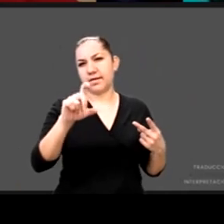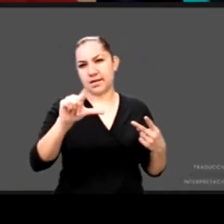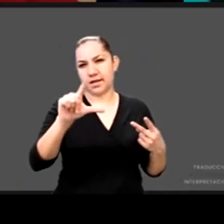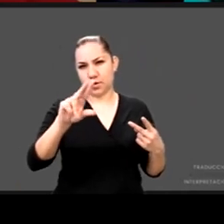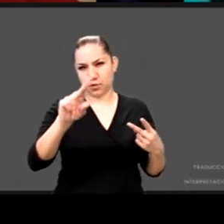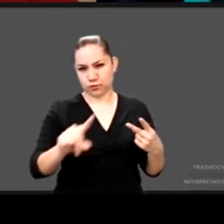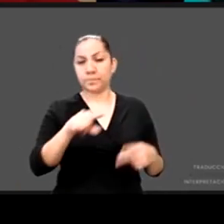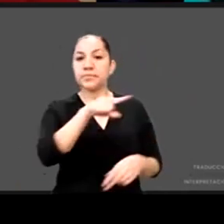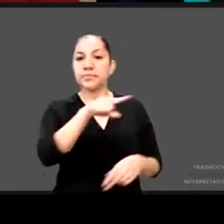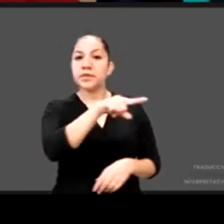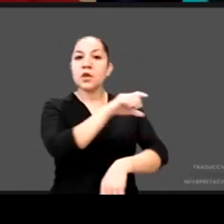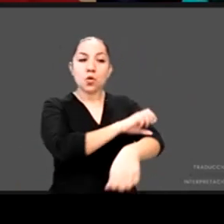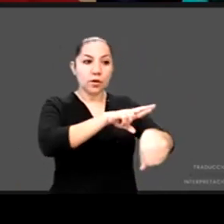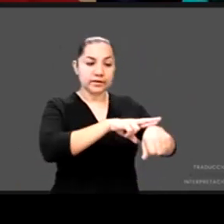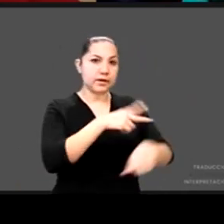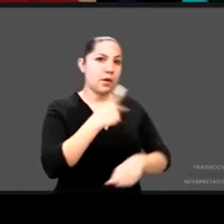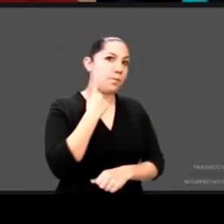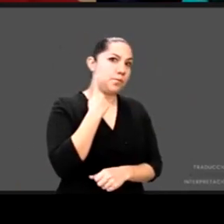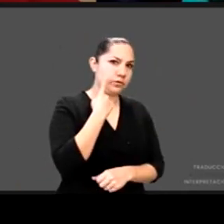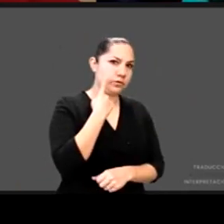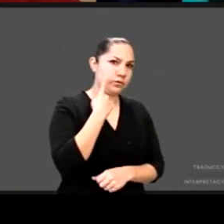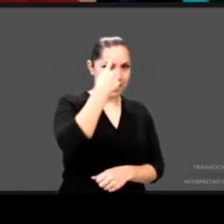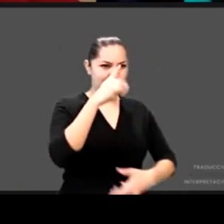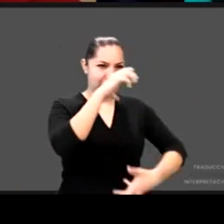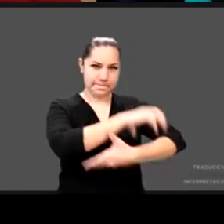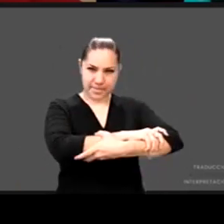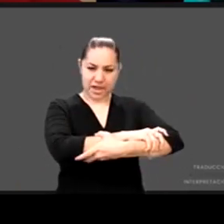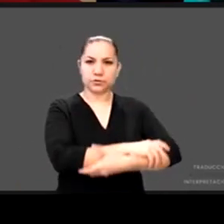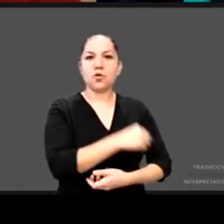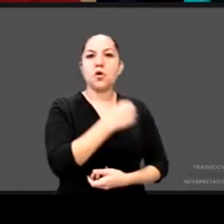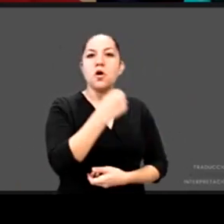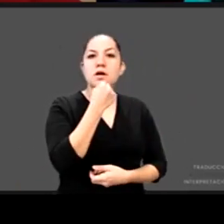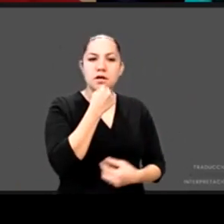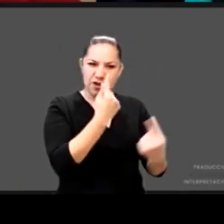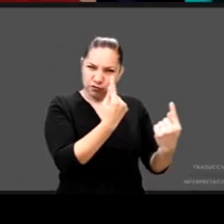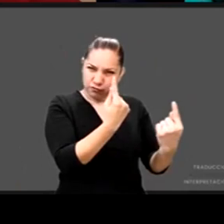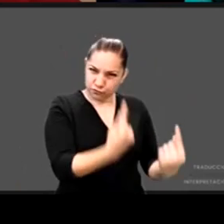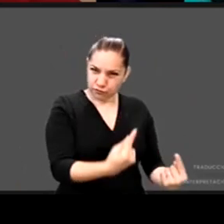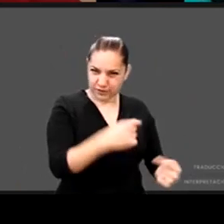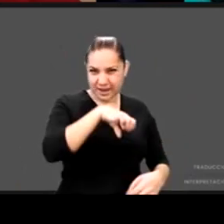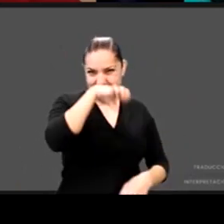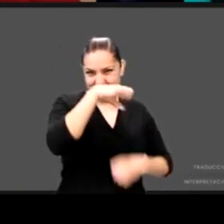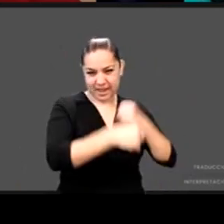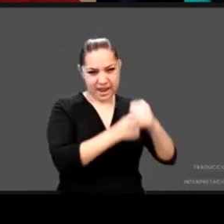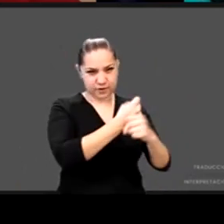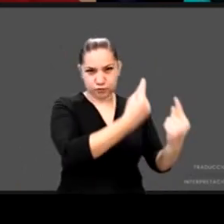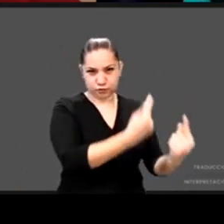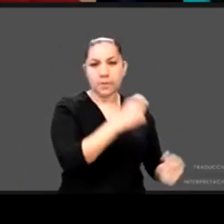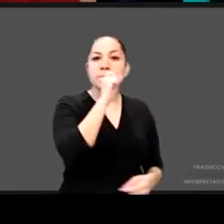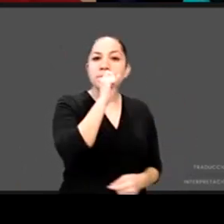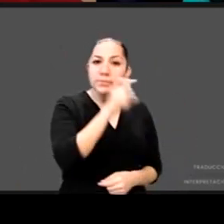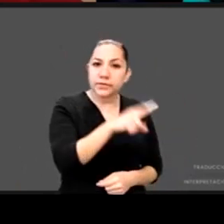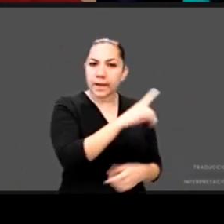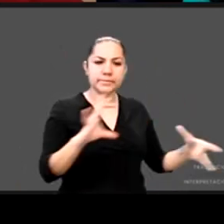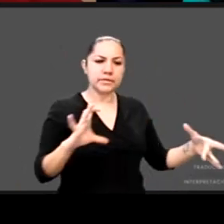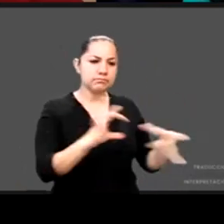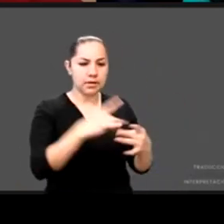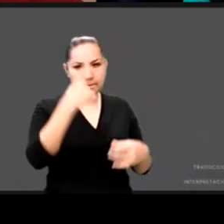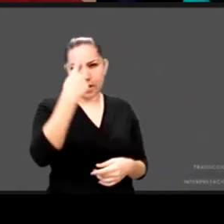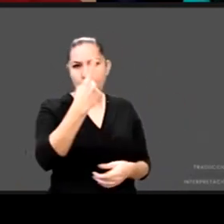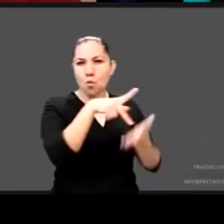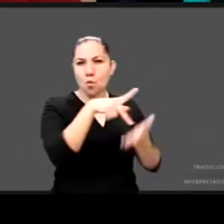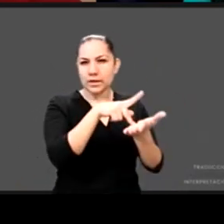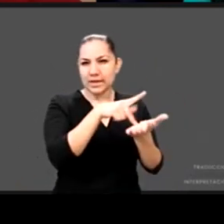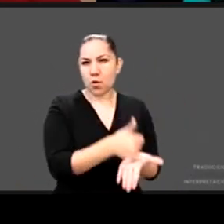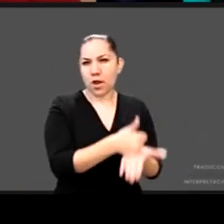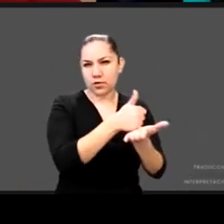del Pacto por la Primera Infancia y directora de Relaciones con Gobiernos en un Kilo de Ayuda AC. Fue directora